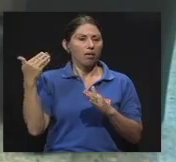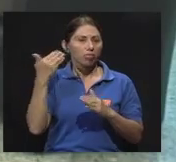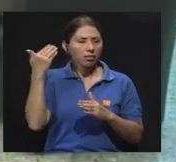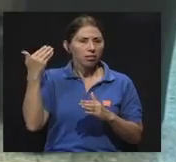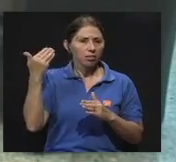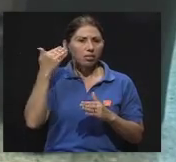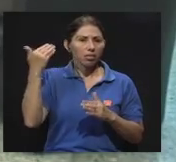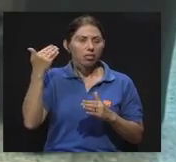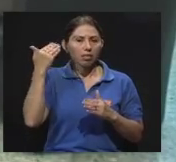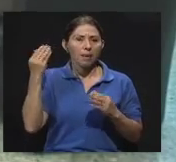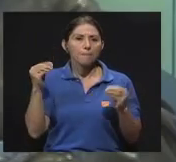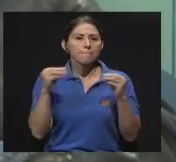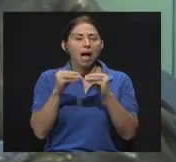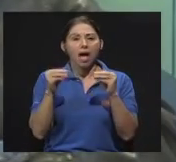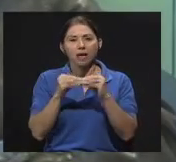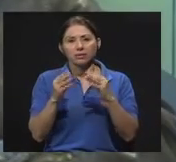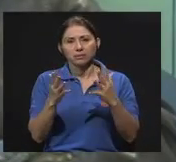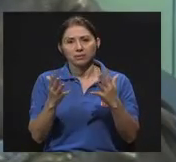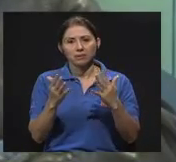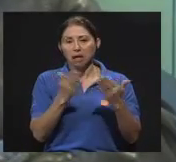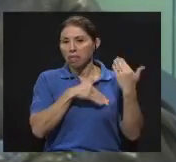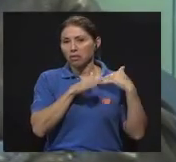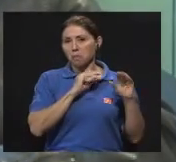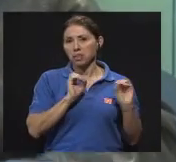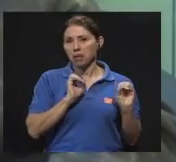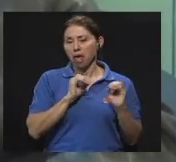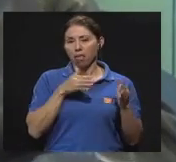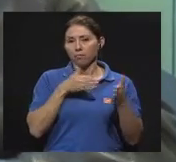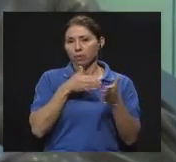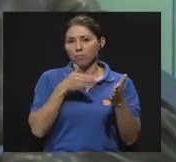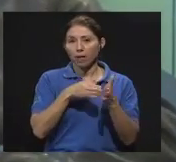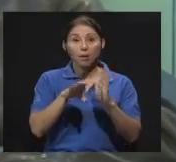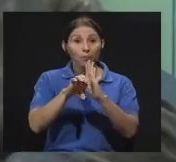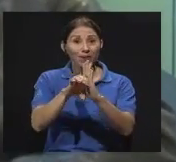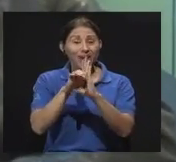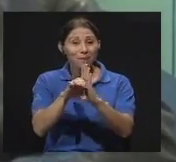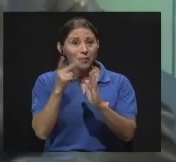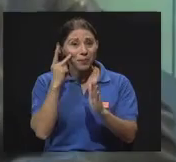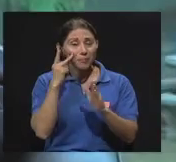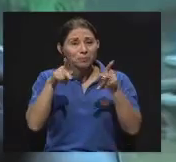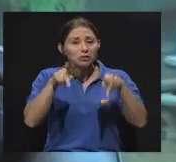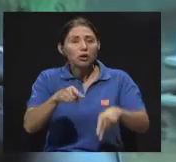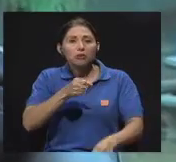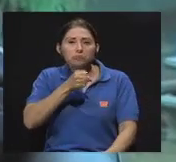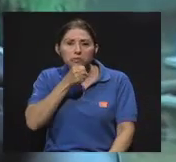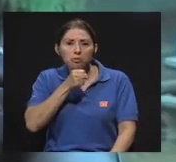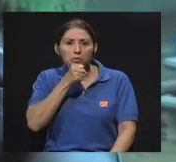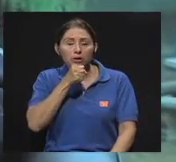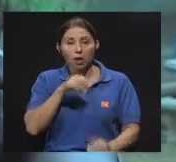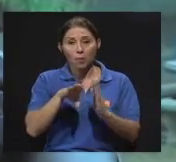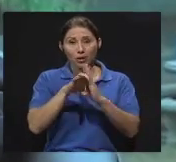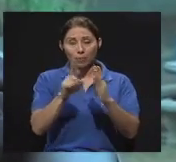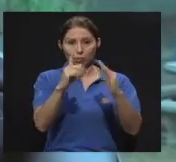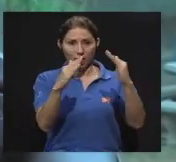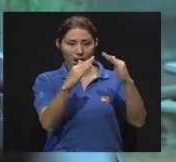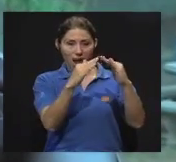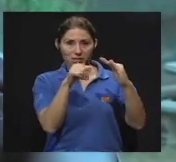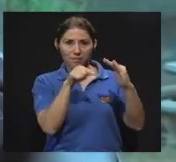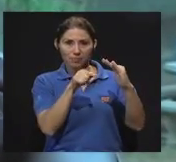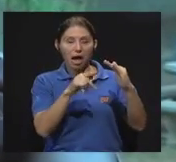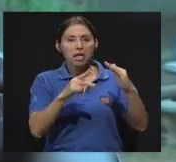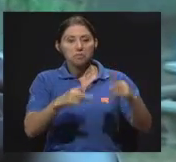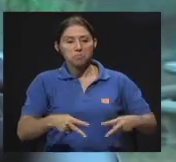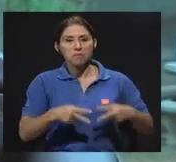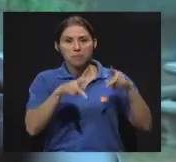que anteriormente. Todo lo vemos mucho con el caso de los abuelos, ¿verdad? Que si en la casa donde viven los abuelos también